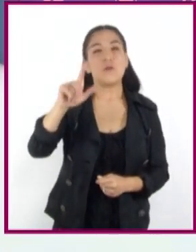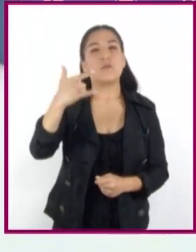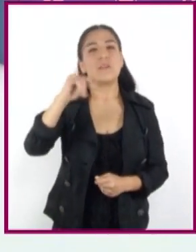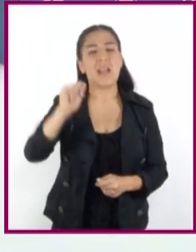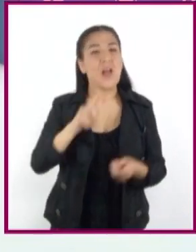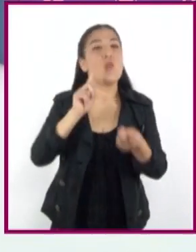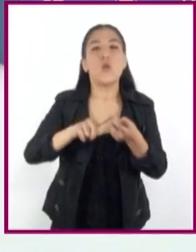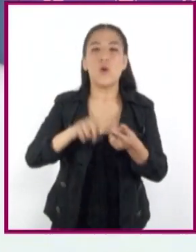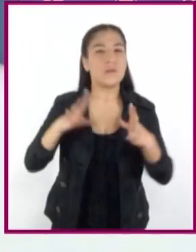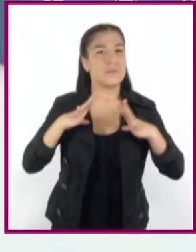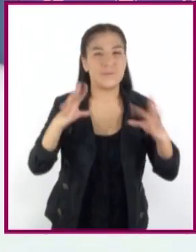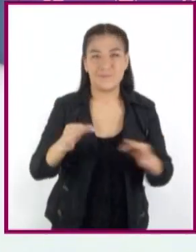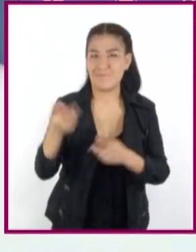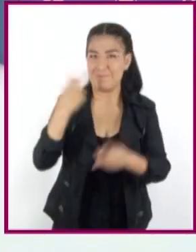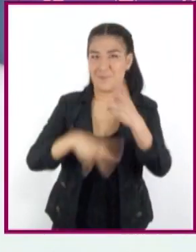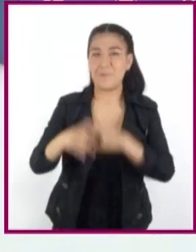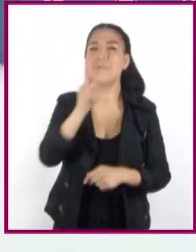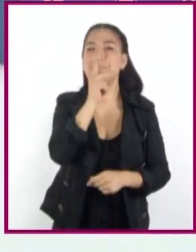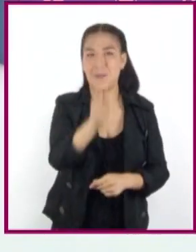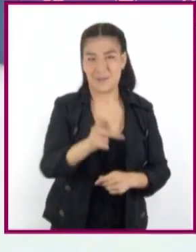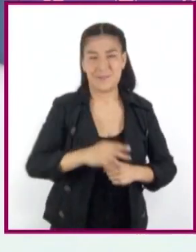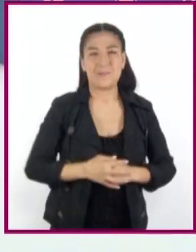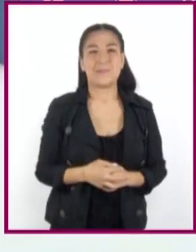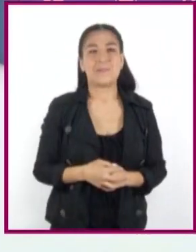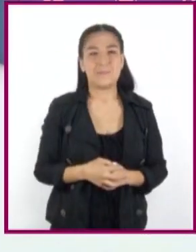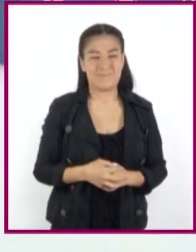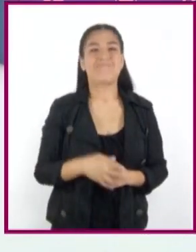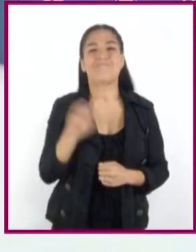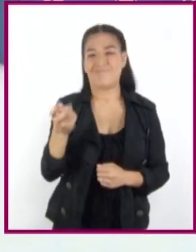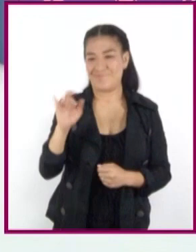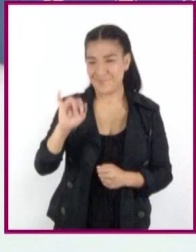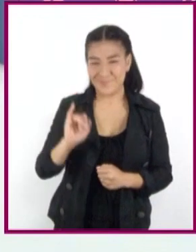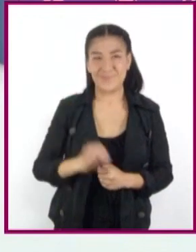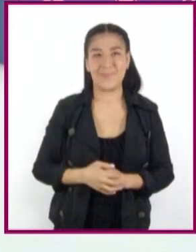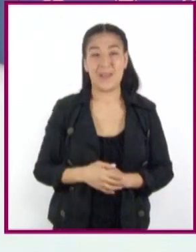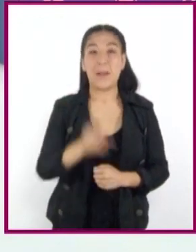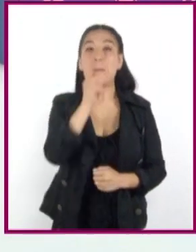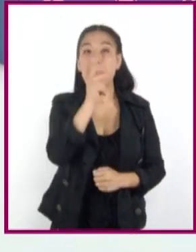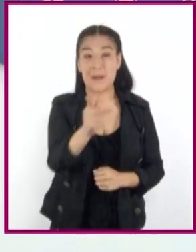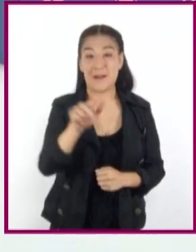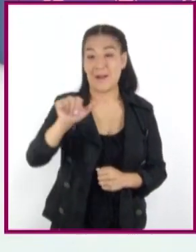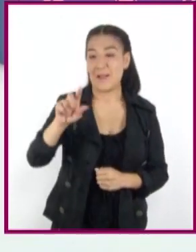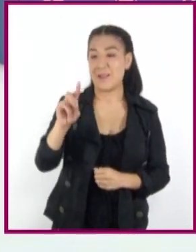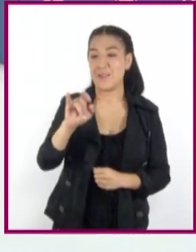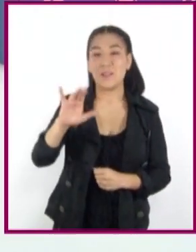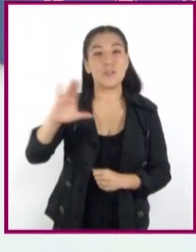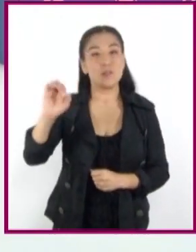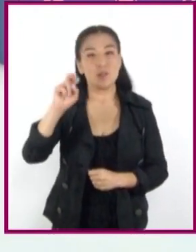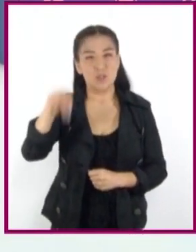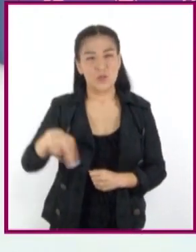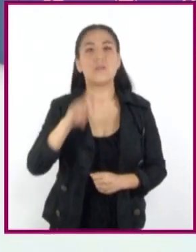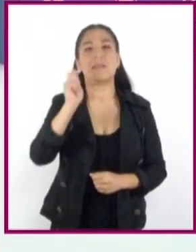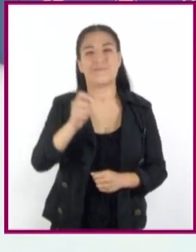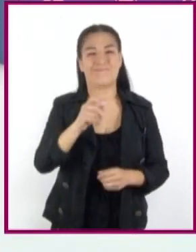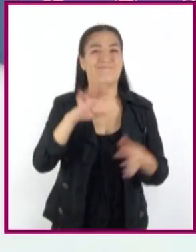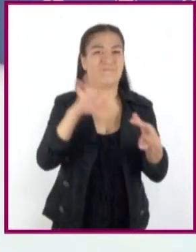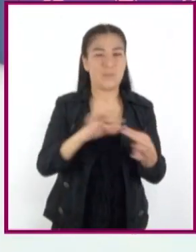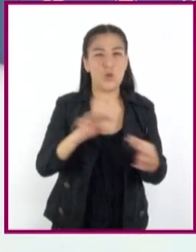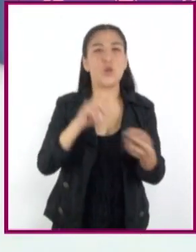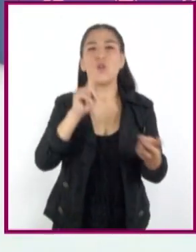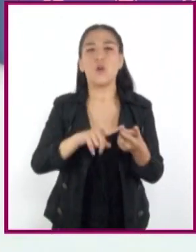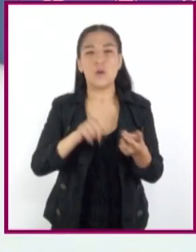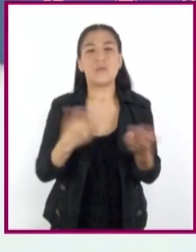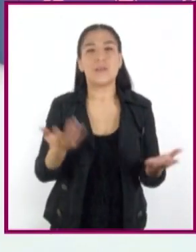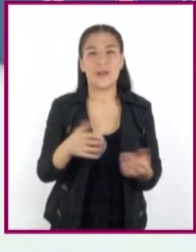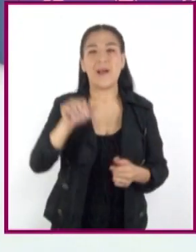origen o procedencia de las palabras. Así es. La palabra adicción, etimológicamente hablando, viene del